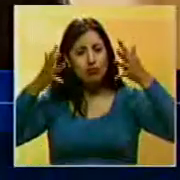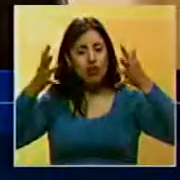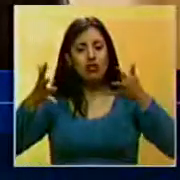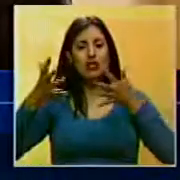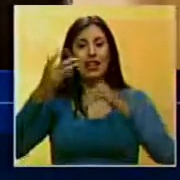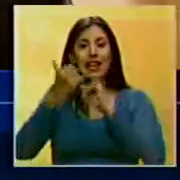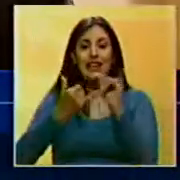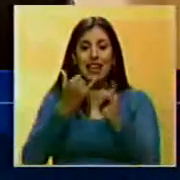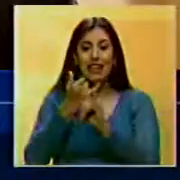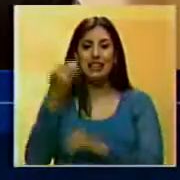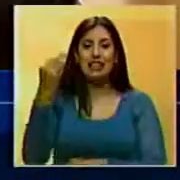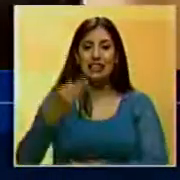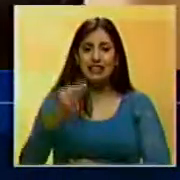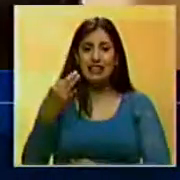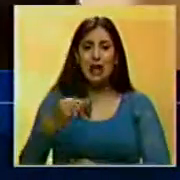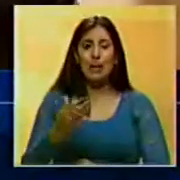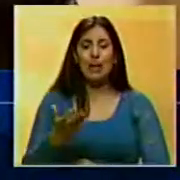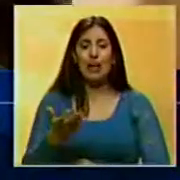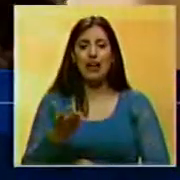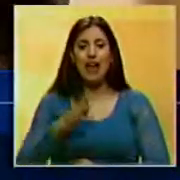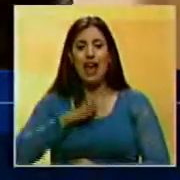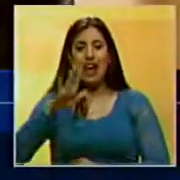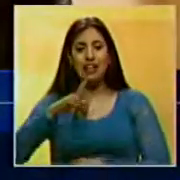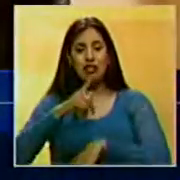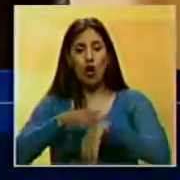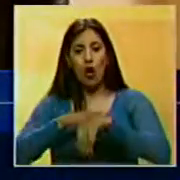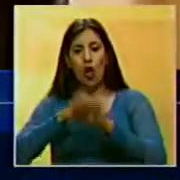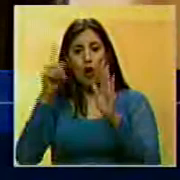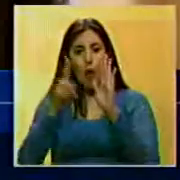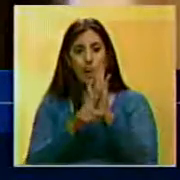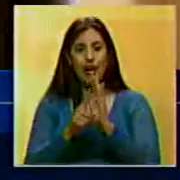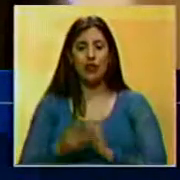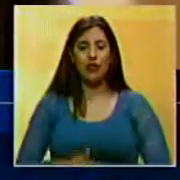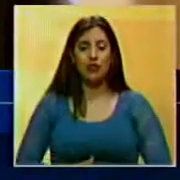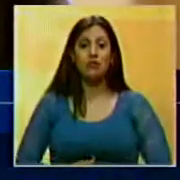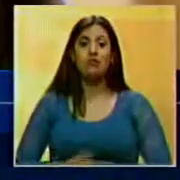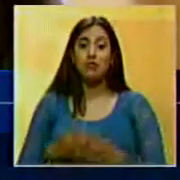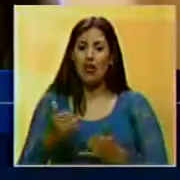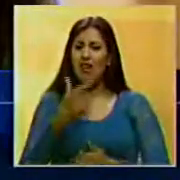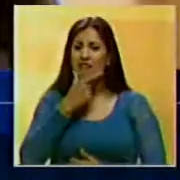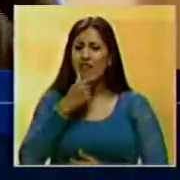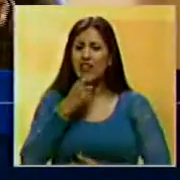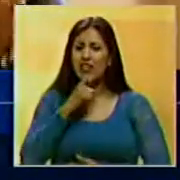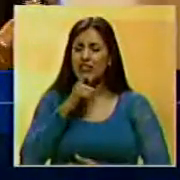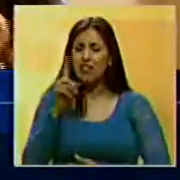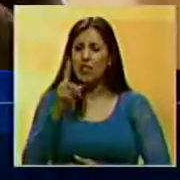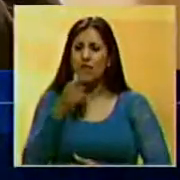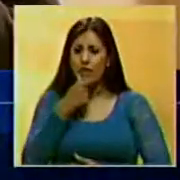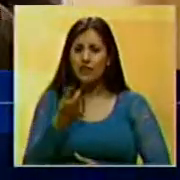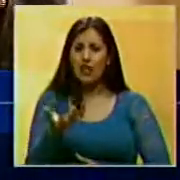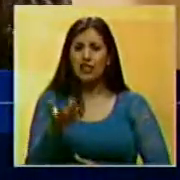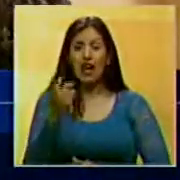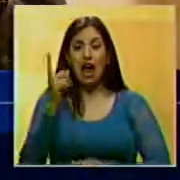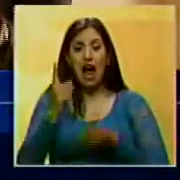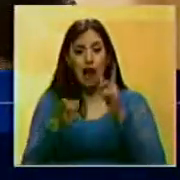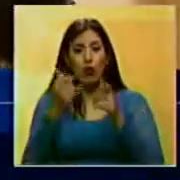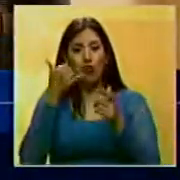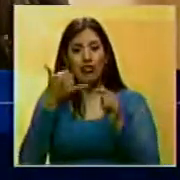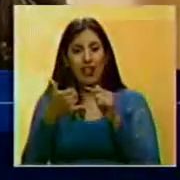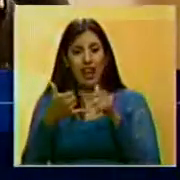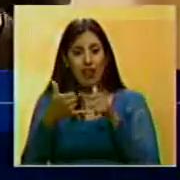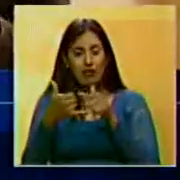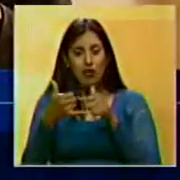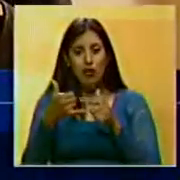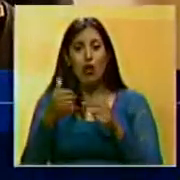internacional siempre es estar en horas enteras. De manera que no hay mayor complicación, incluso en algunos aparatos electrónicos,